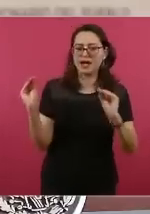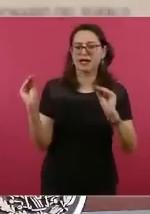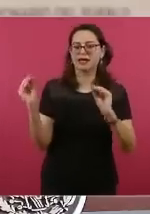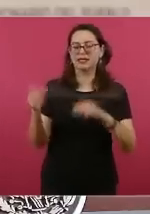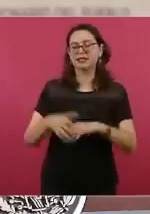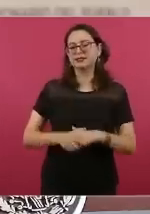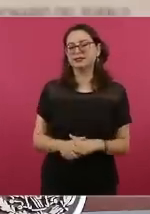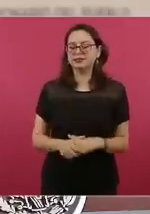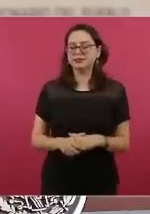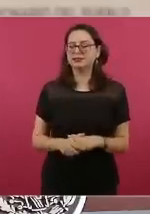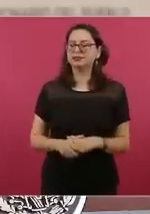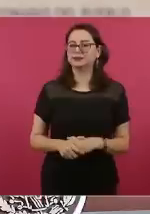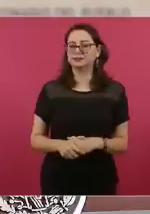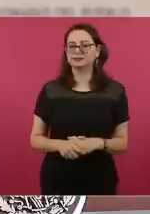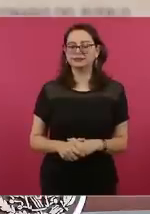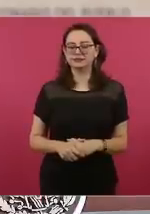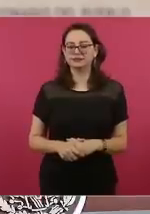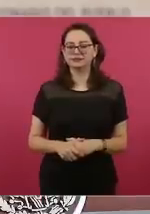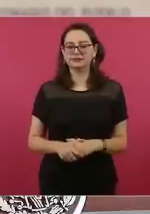completamente.